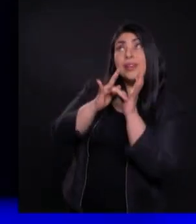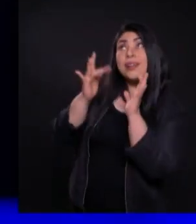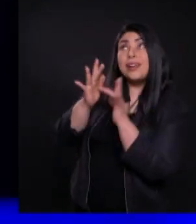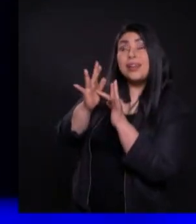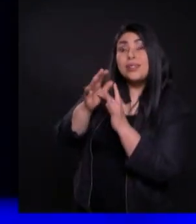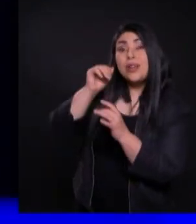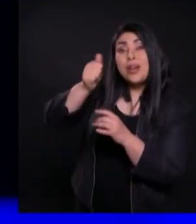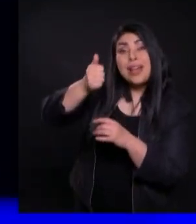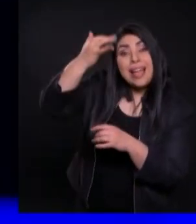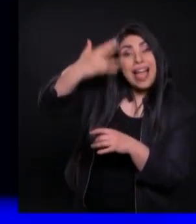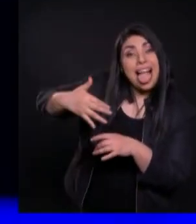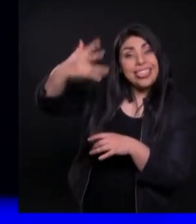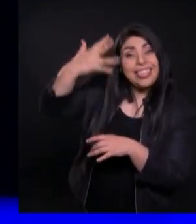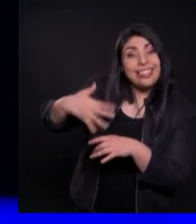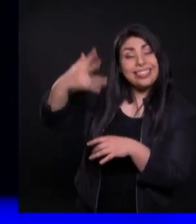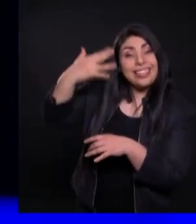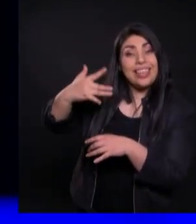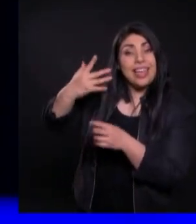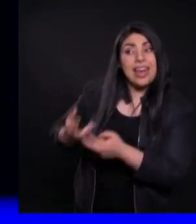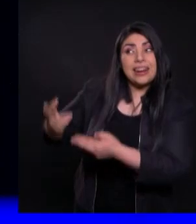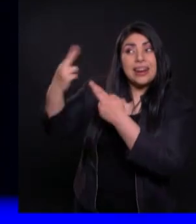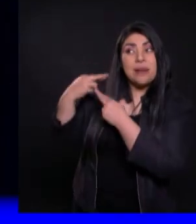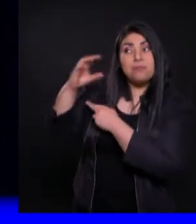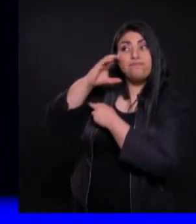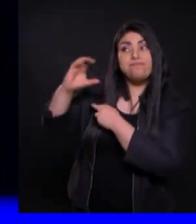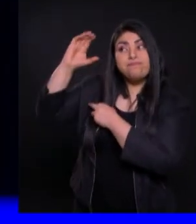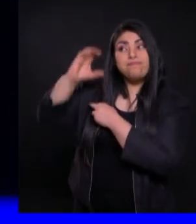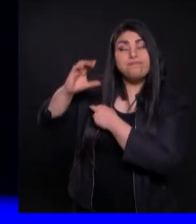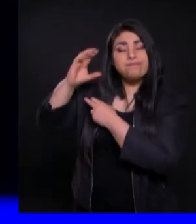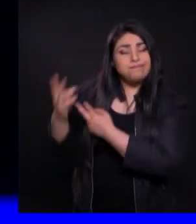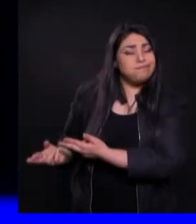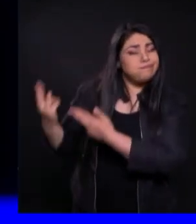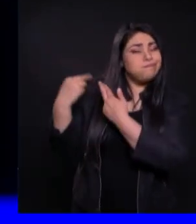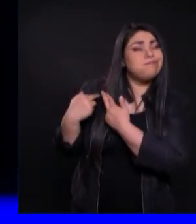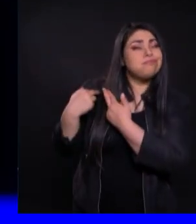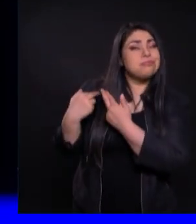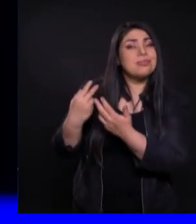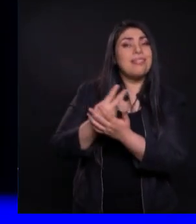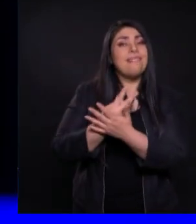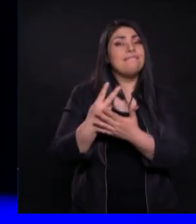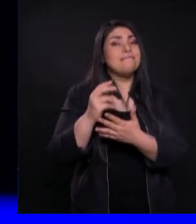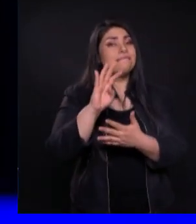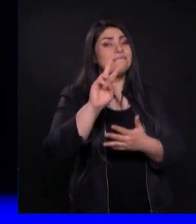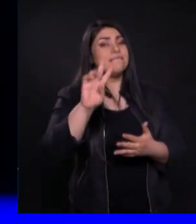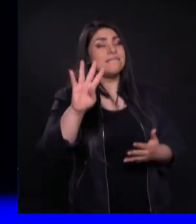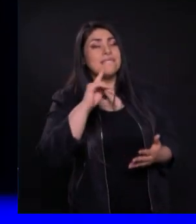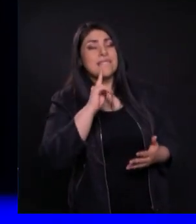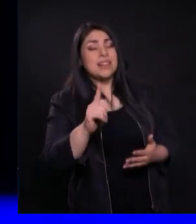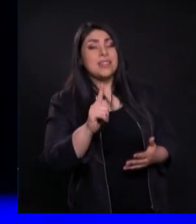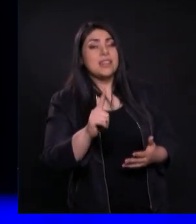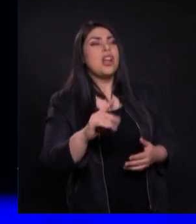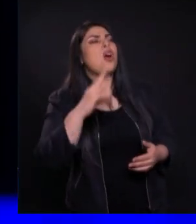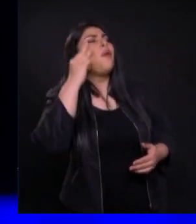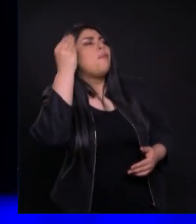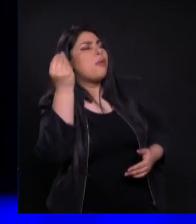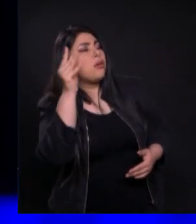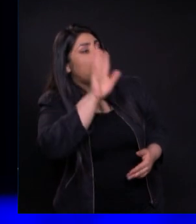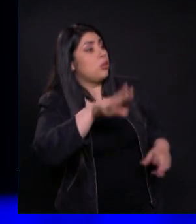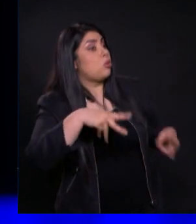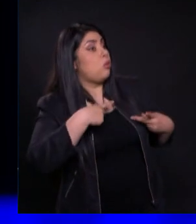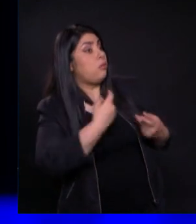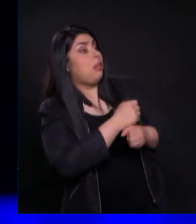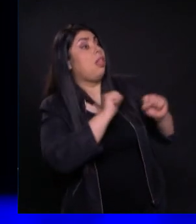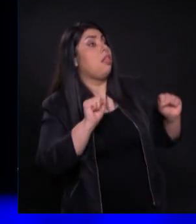Cada día Verso 24 Porque todo El que quiera Salvar su vida La